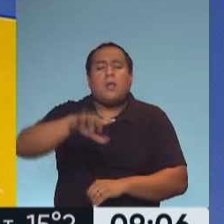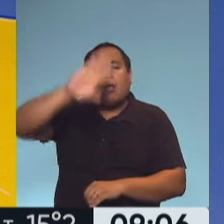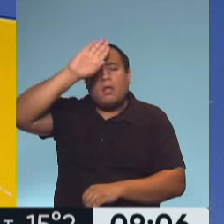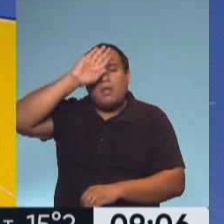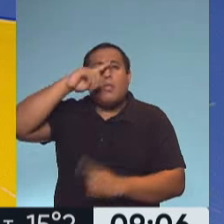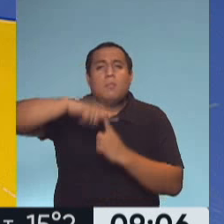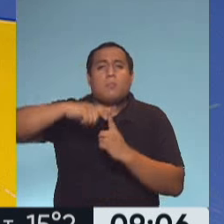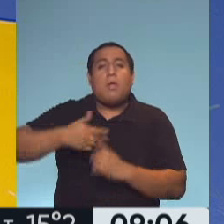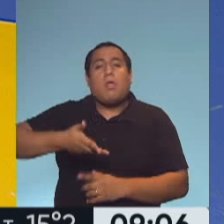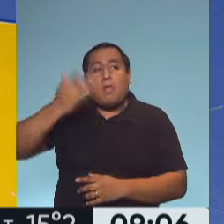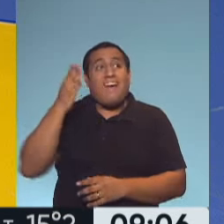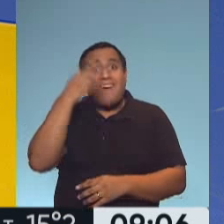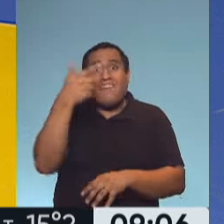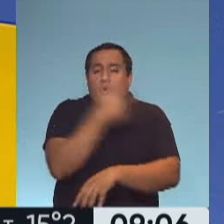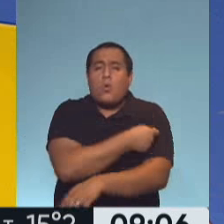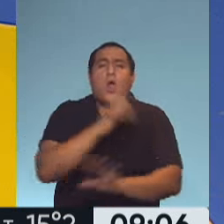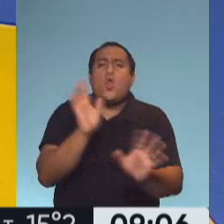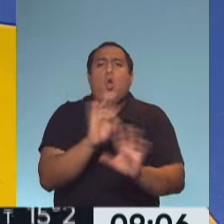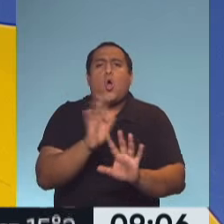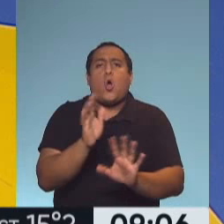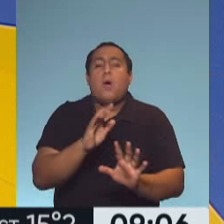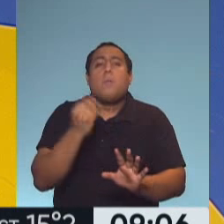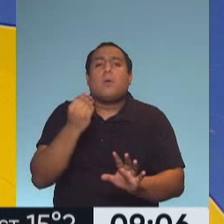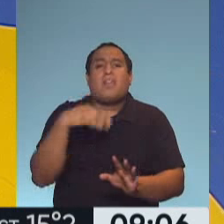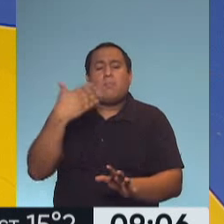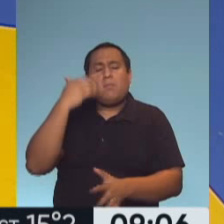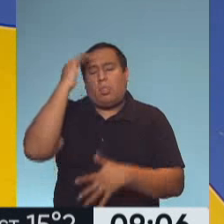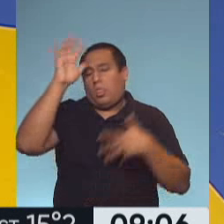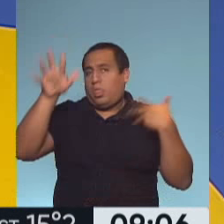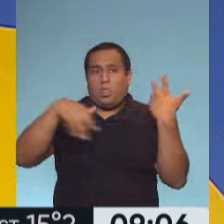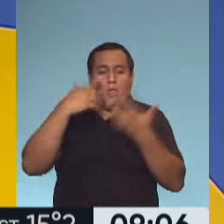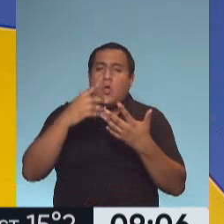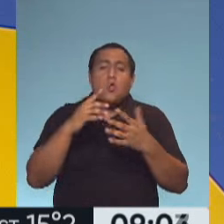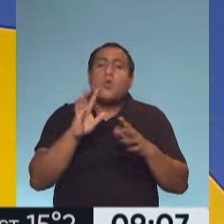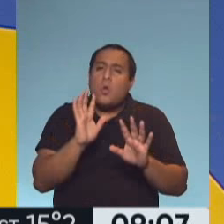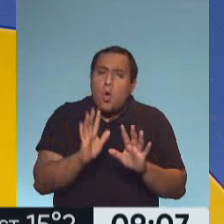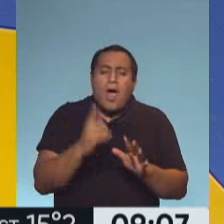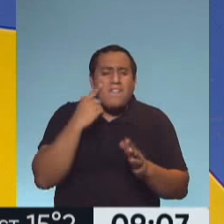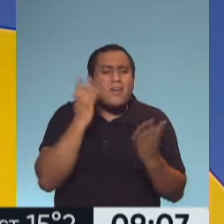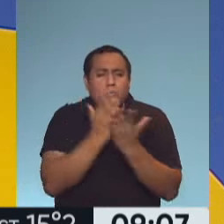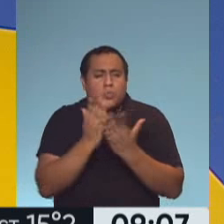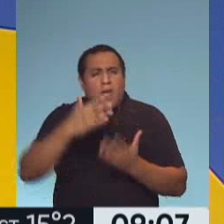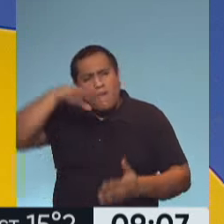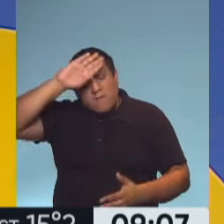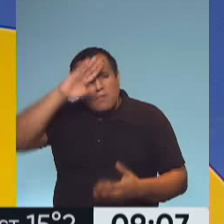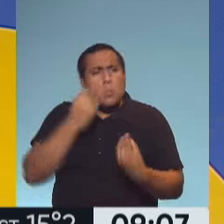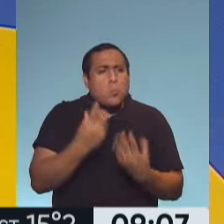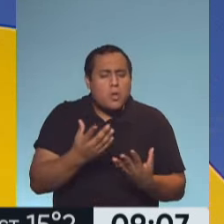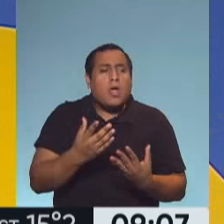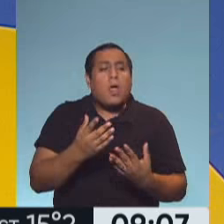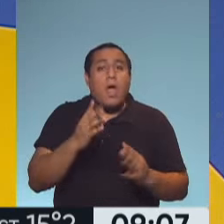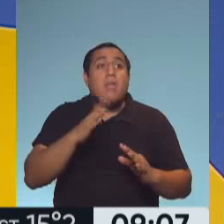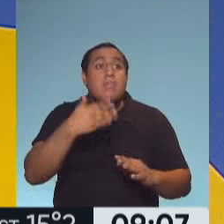vacunar en ese momento justamente para no causar este tipo de confusiones y para poder estudiar bien el evento de la fiebre hasta que se le cubra a la persona y después